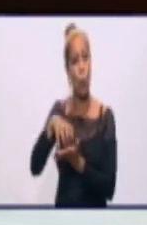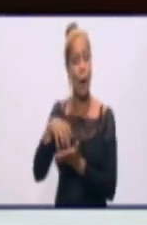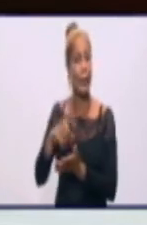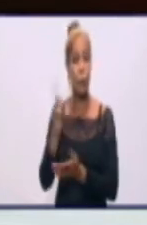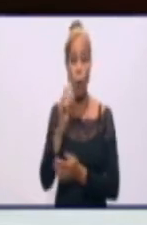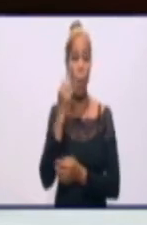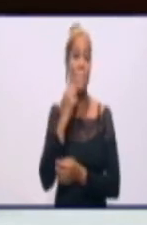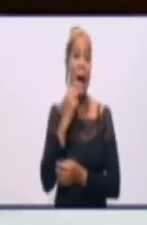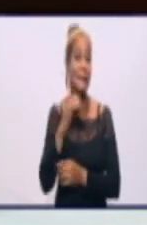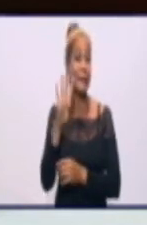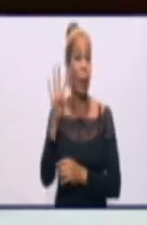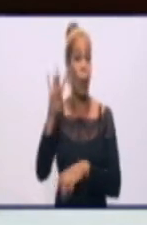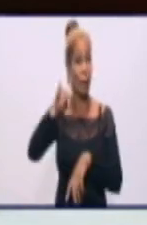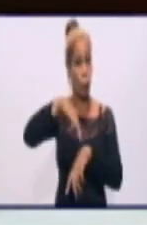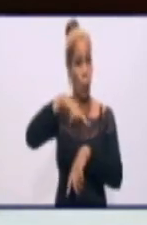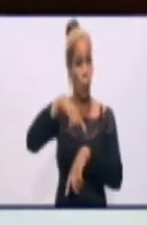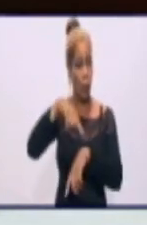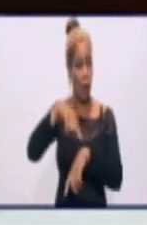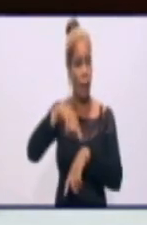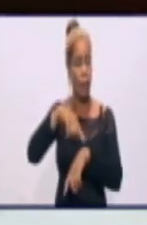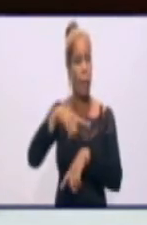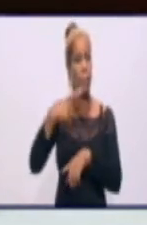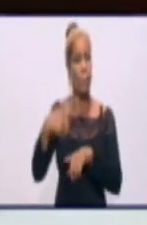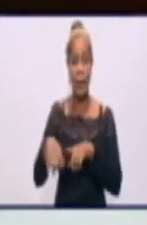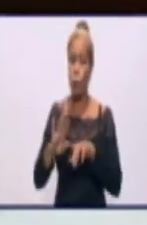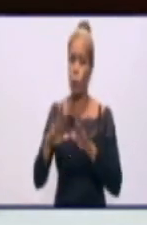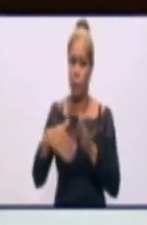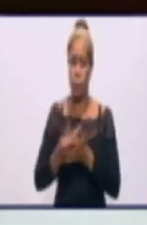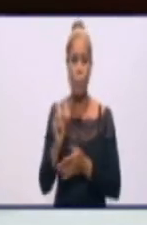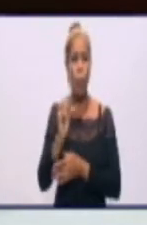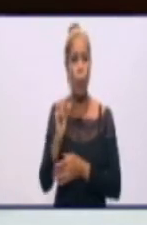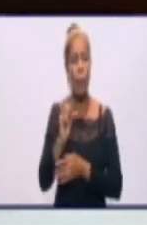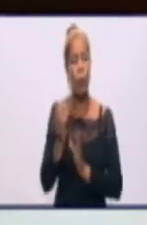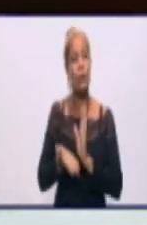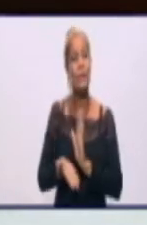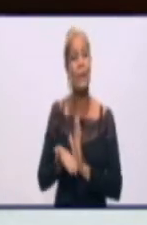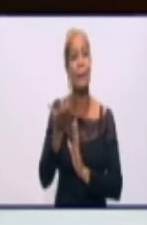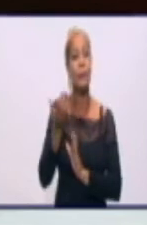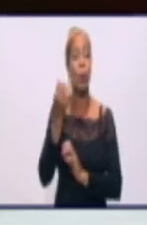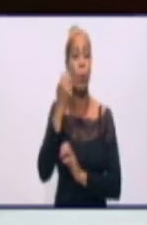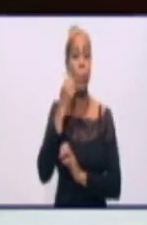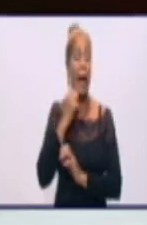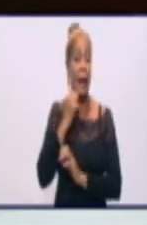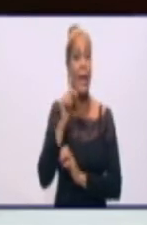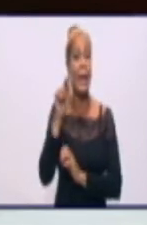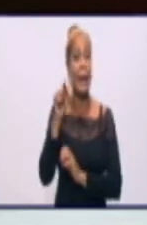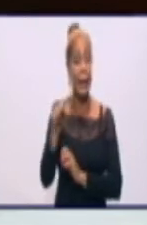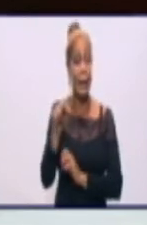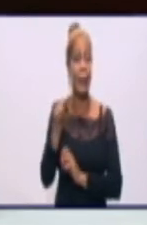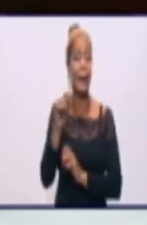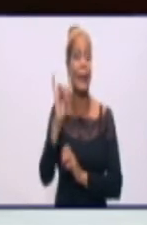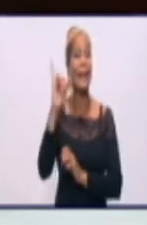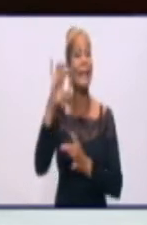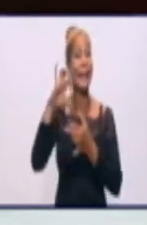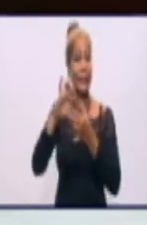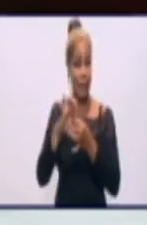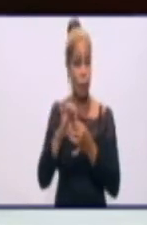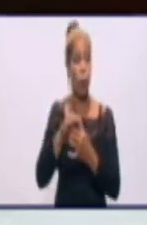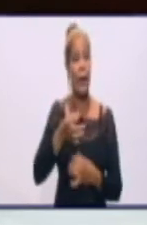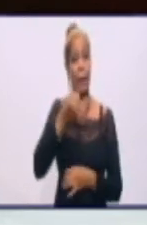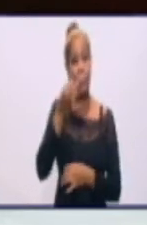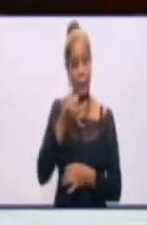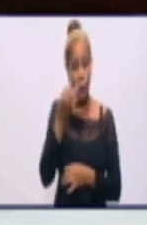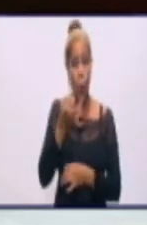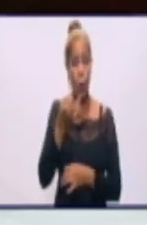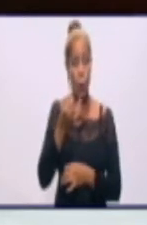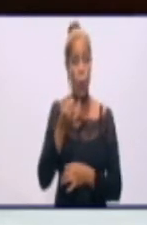se incrementó mucho más, pues usted explicaba aquí en el programa que la afectación estaría entre 5 y